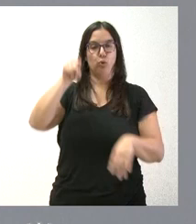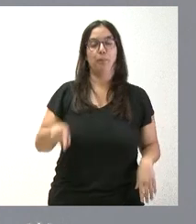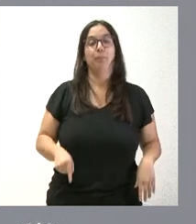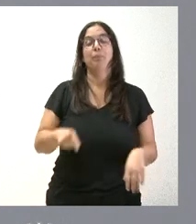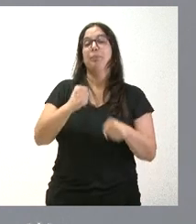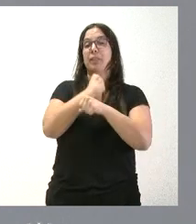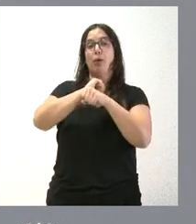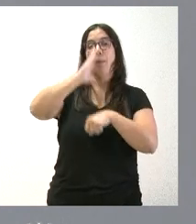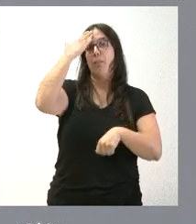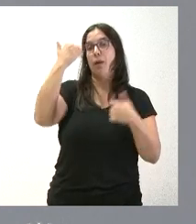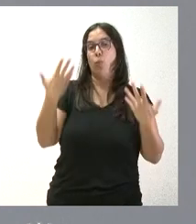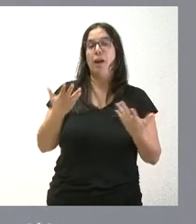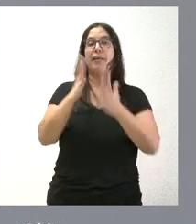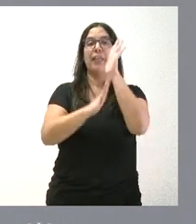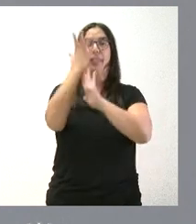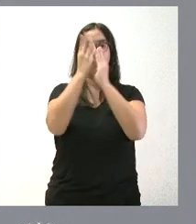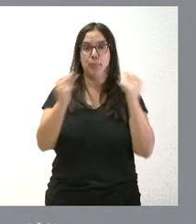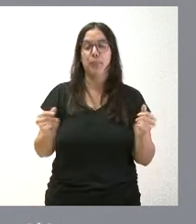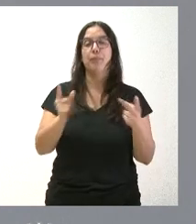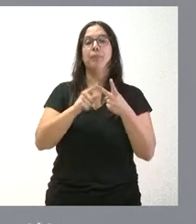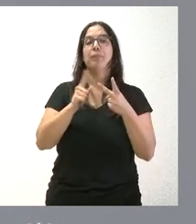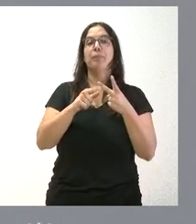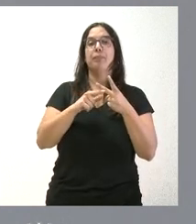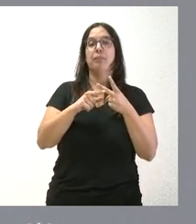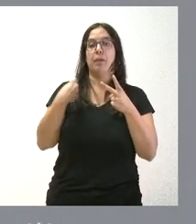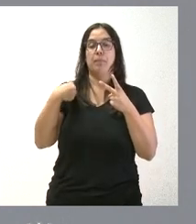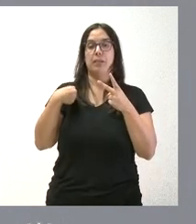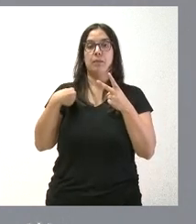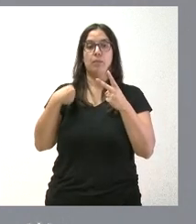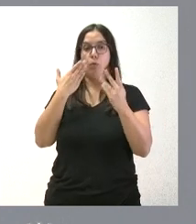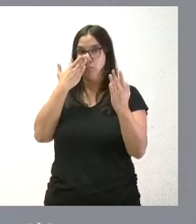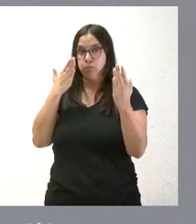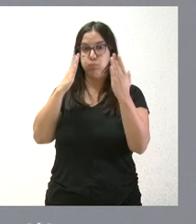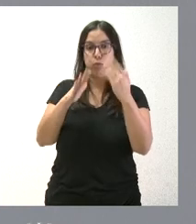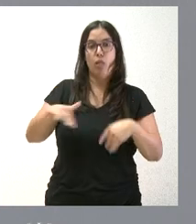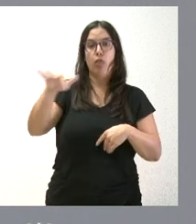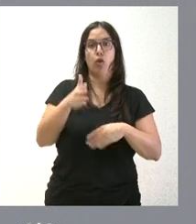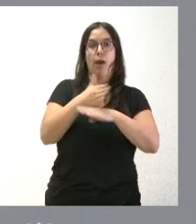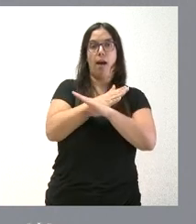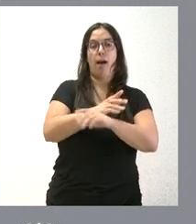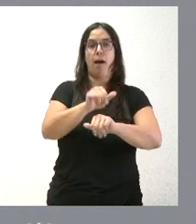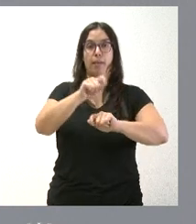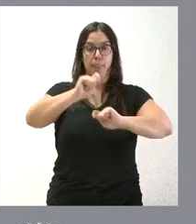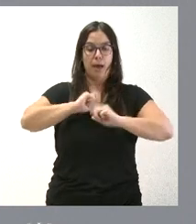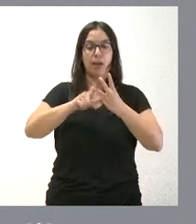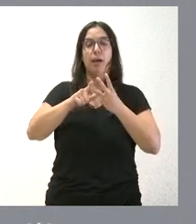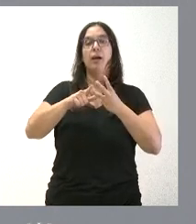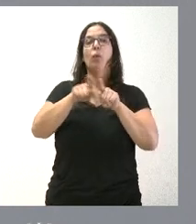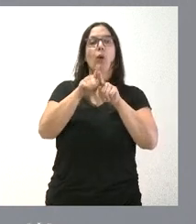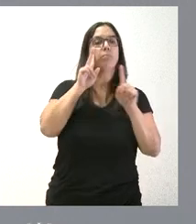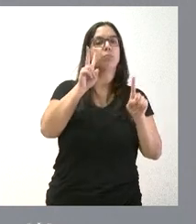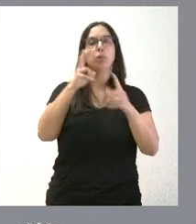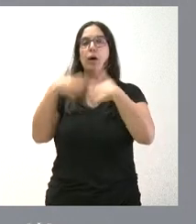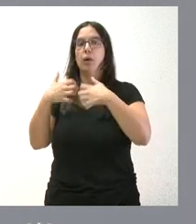Las tareas principales son la extinción de incendios, el primer ataque de la zona preasignada, el despacho automático y la participación